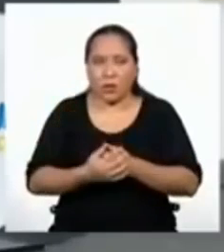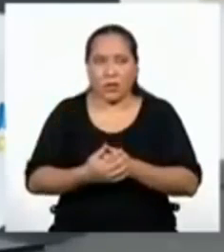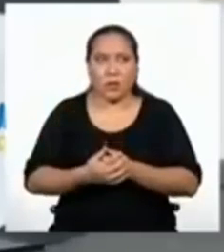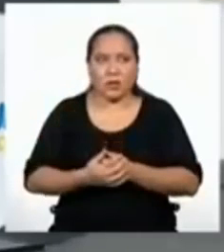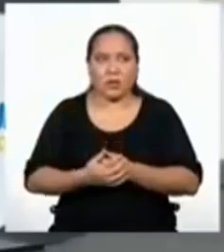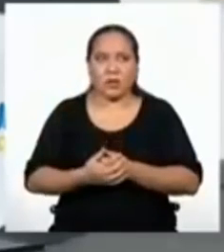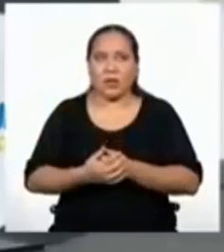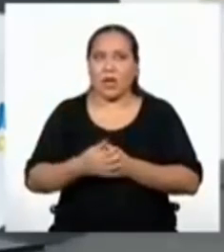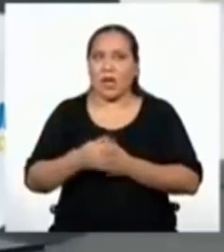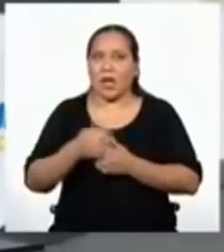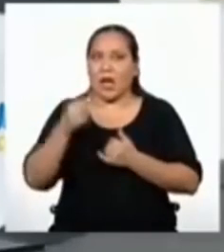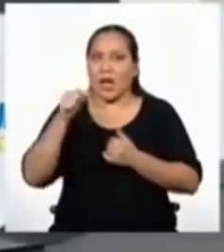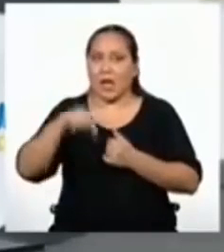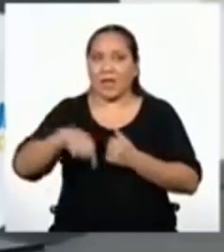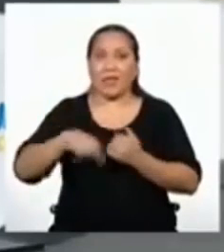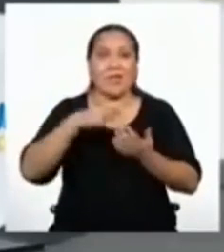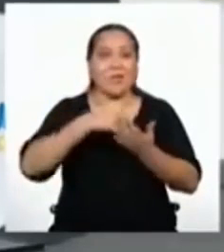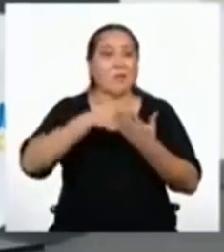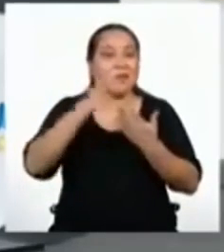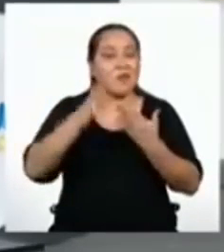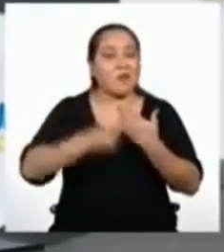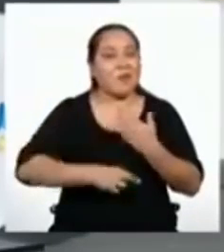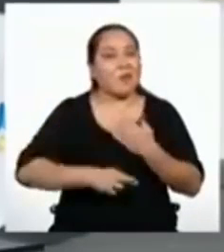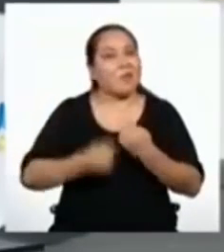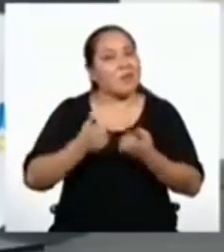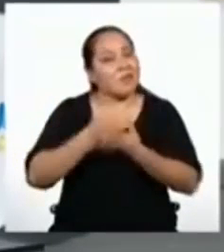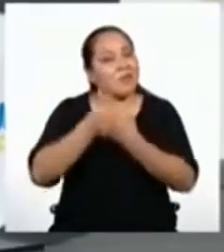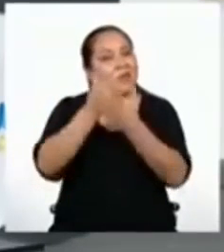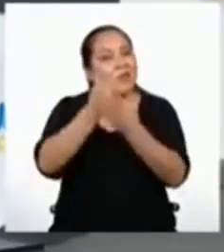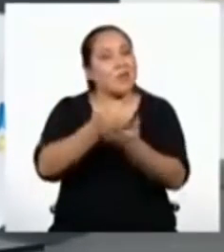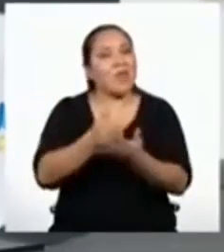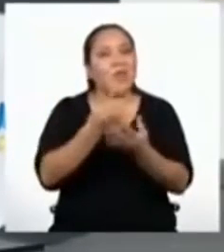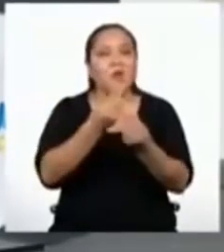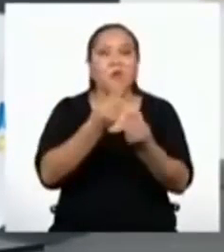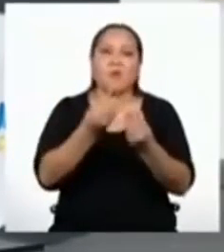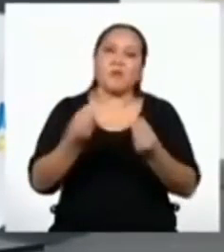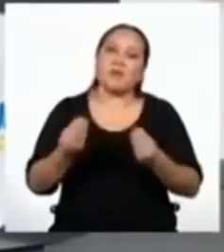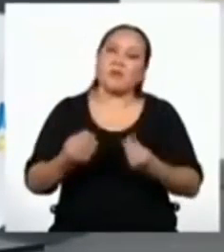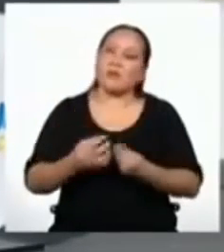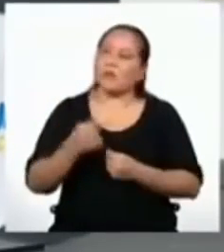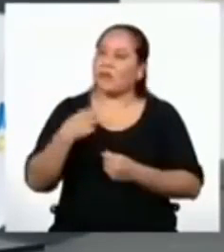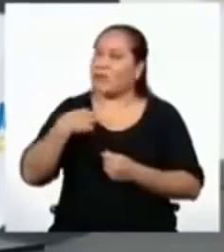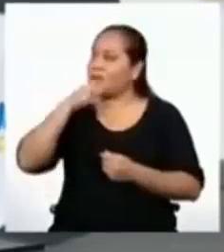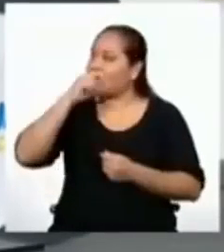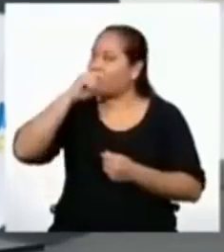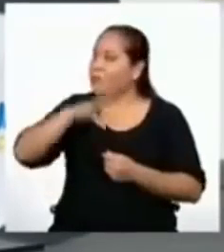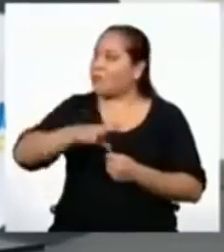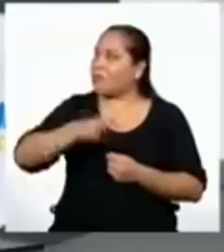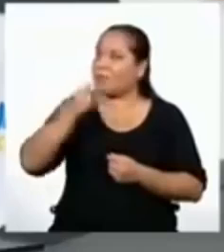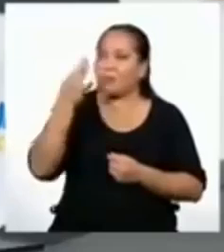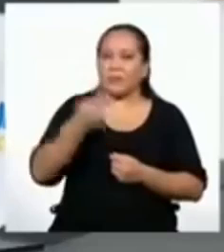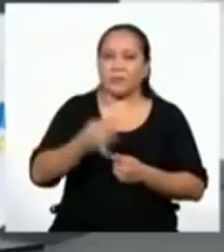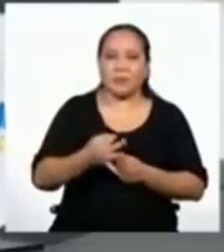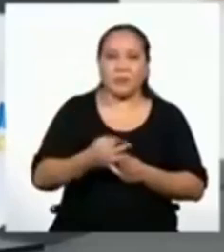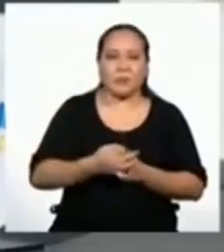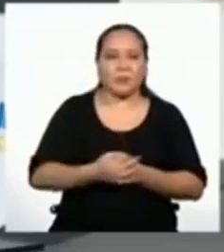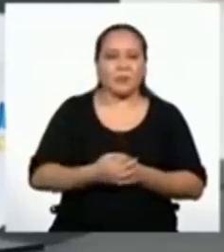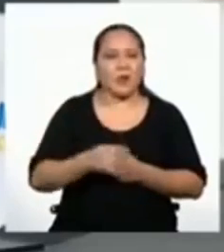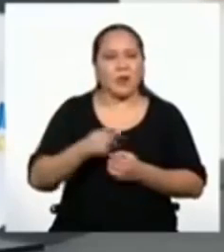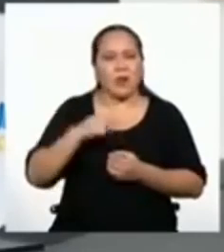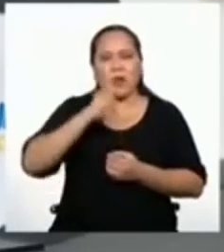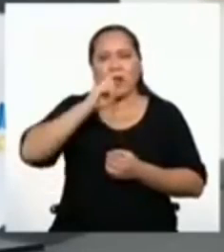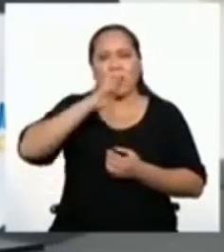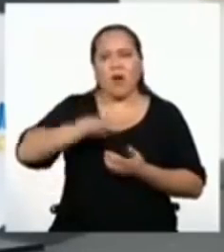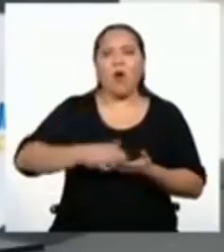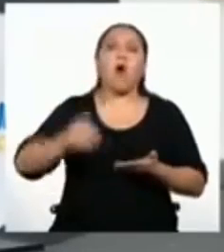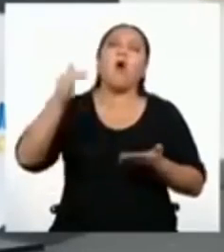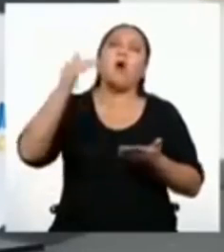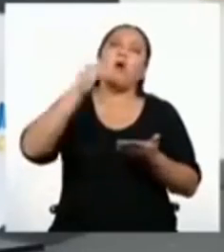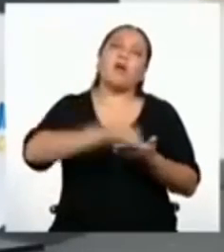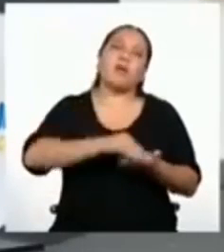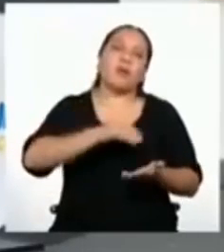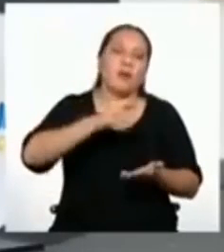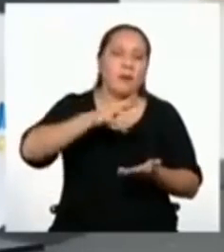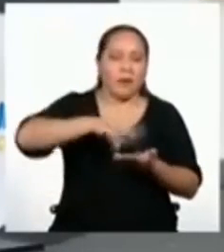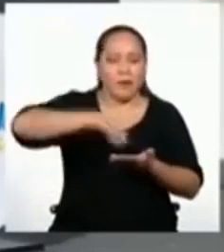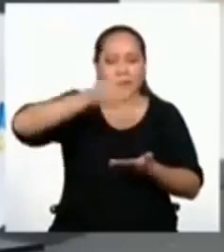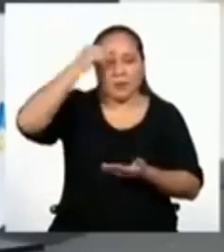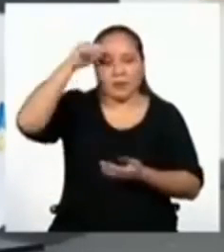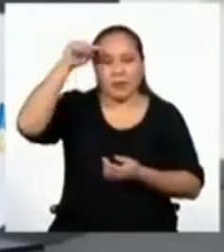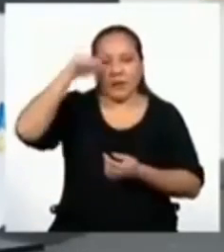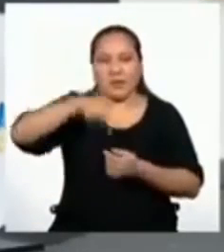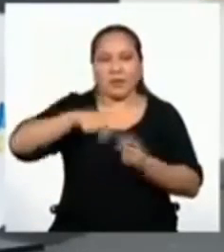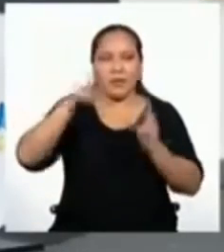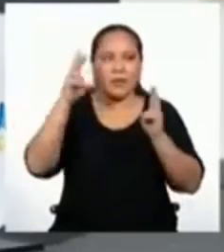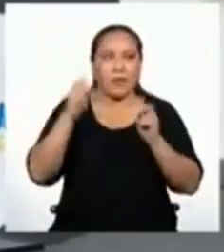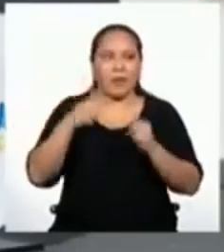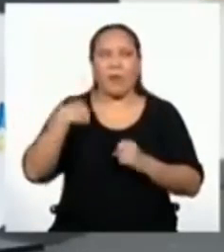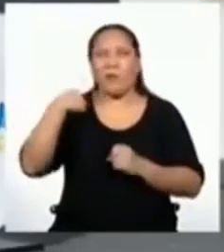Así que seguro este programa les ha servido mucho. Le confieso que cuando supe que íbamos a aprender nuevamente de este tema,